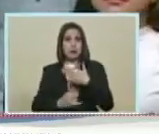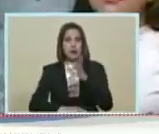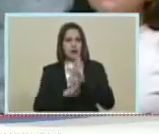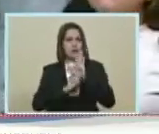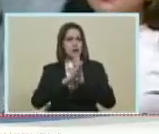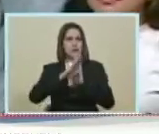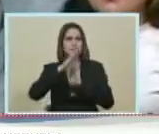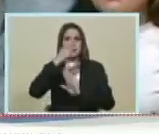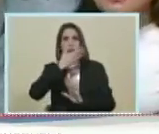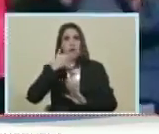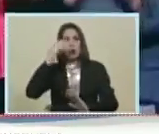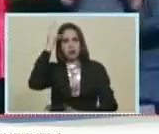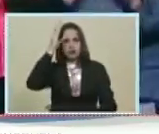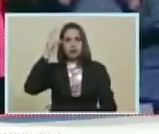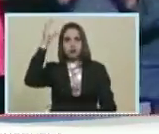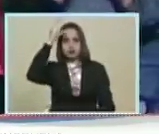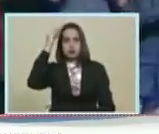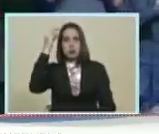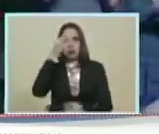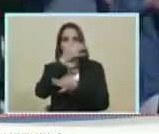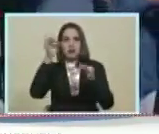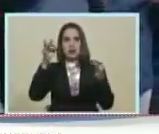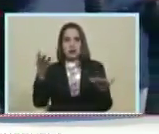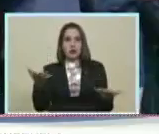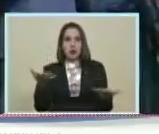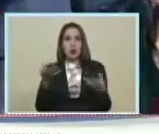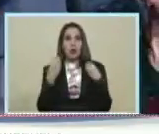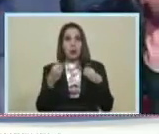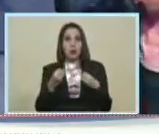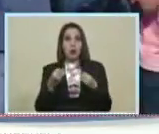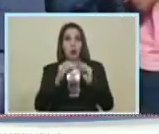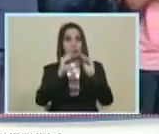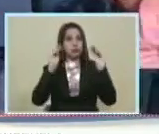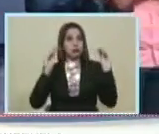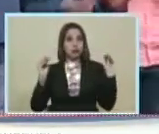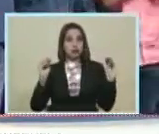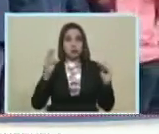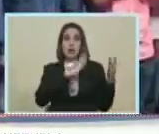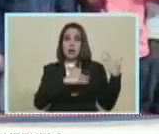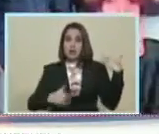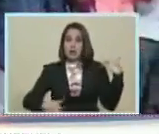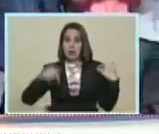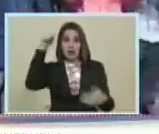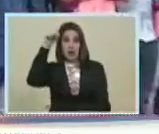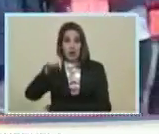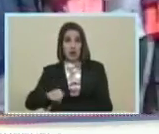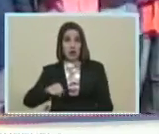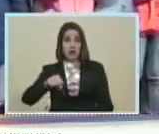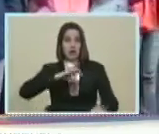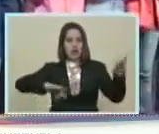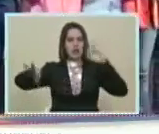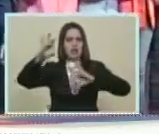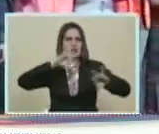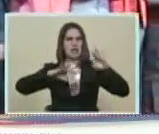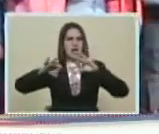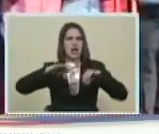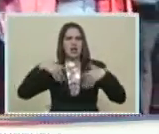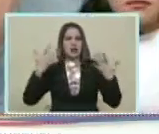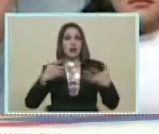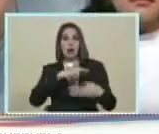Desarrollando Nuestras capacidades Al máximo Por eso Presidente Desde aquí Desde el Teresa Carreño